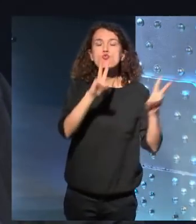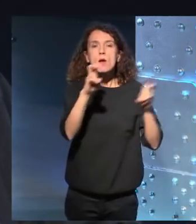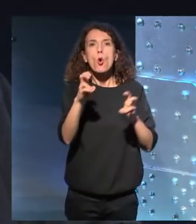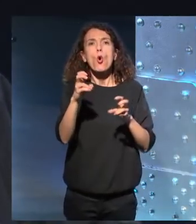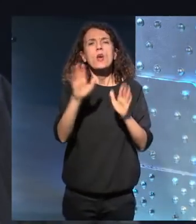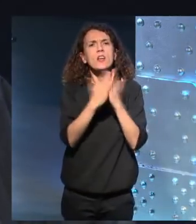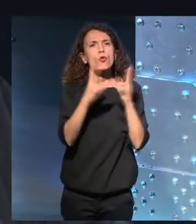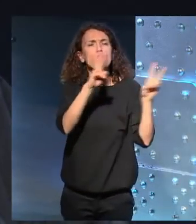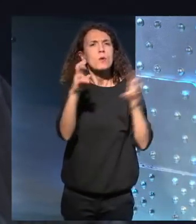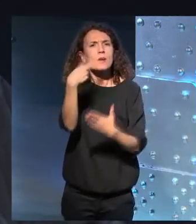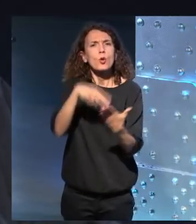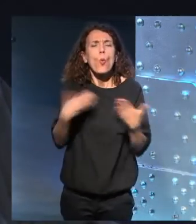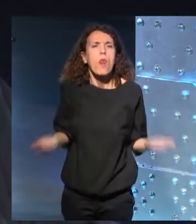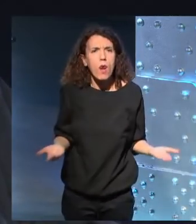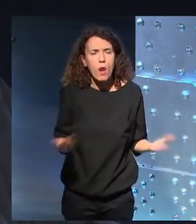que has leído?